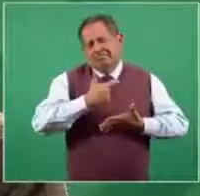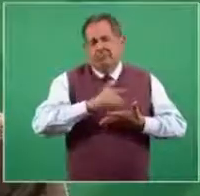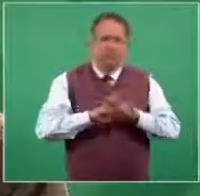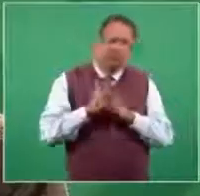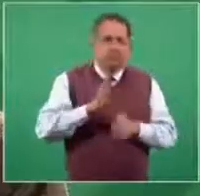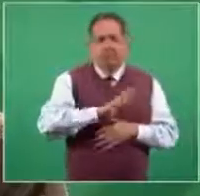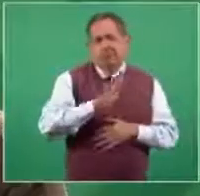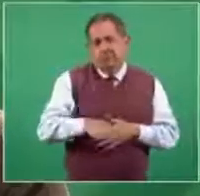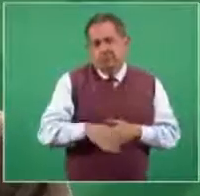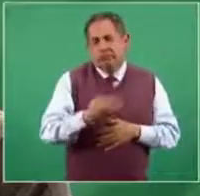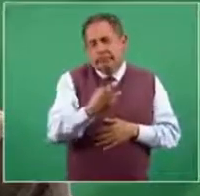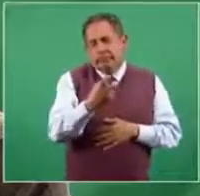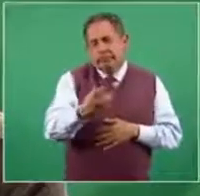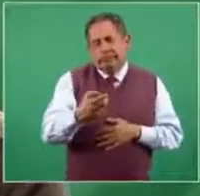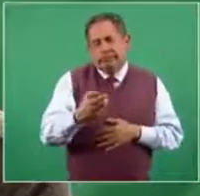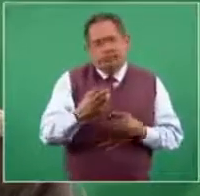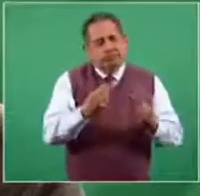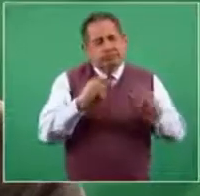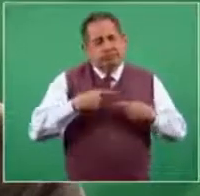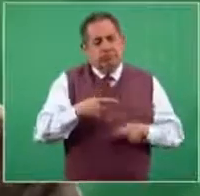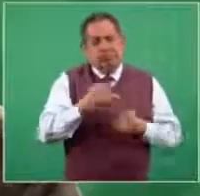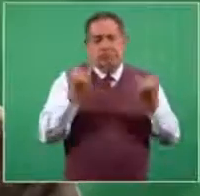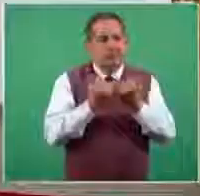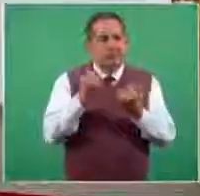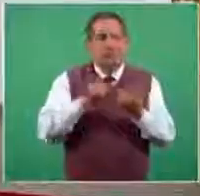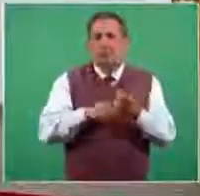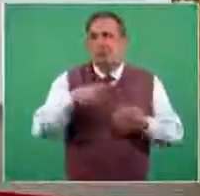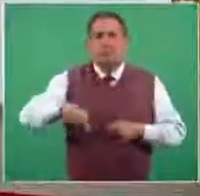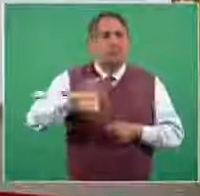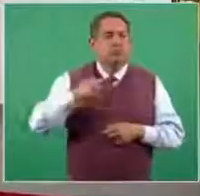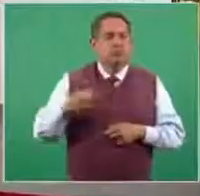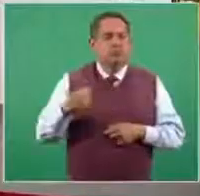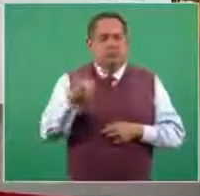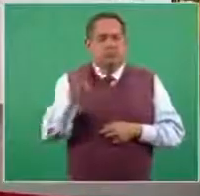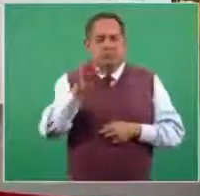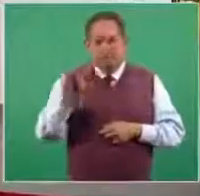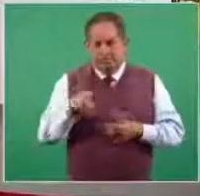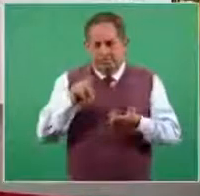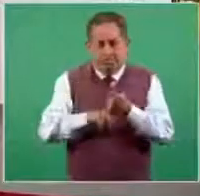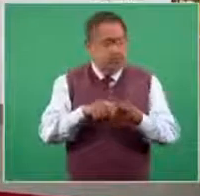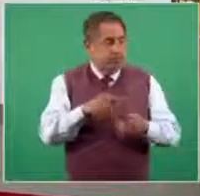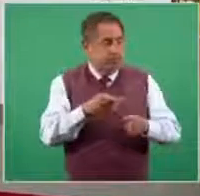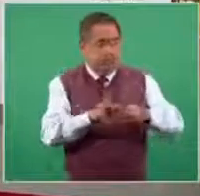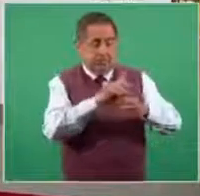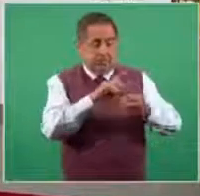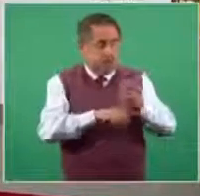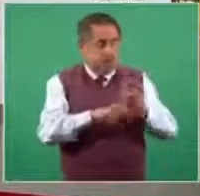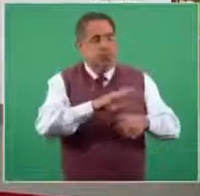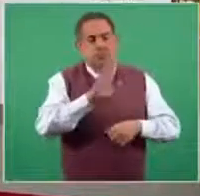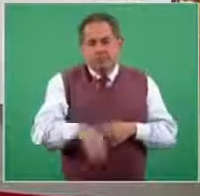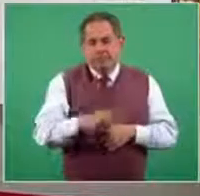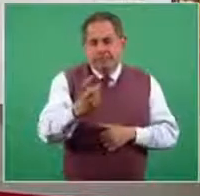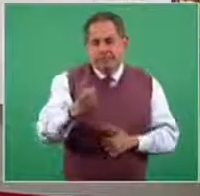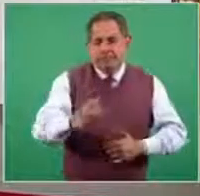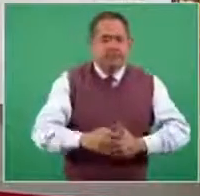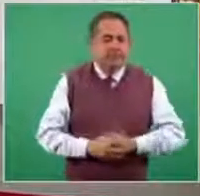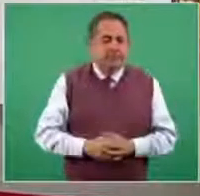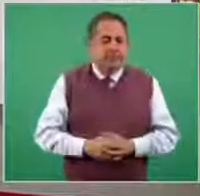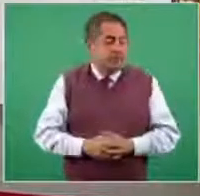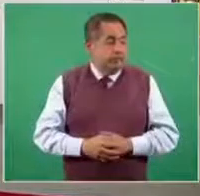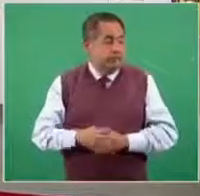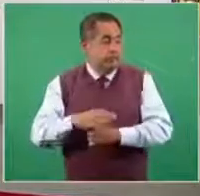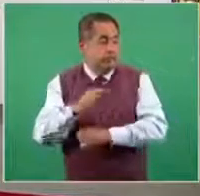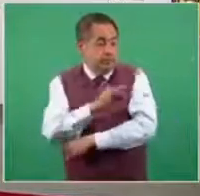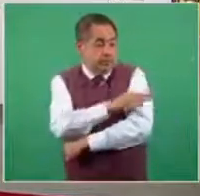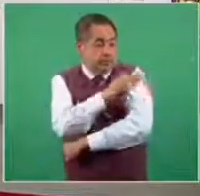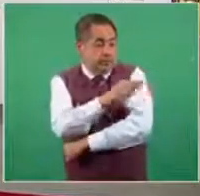neumonía grave, como fallece cerca del seis por ciento de las personas que tienen COVID-19. ¿La vacuna